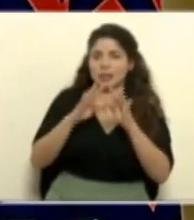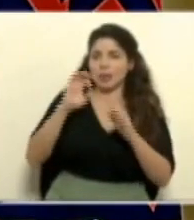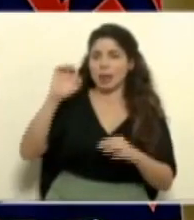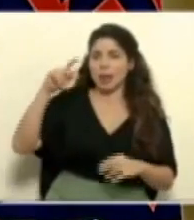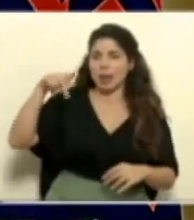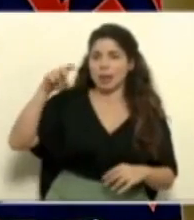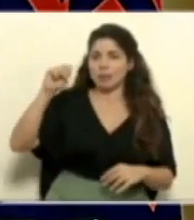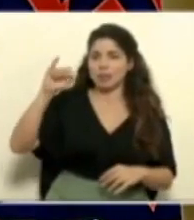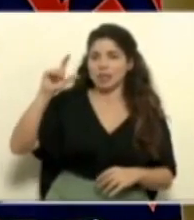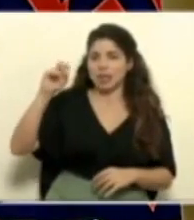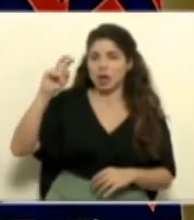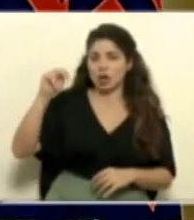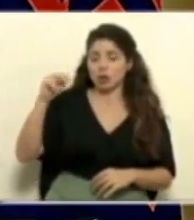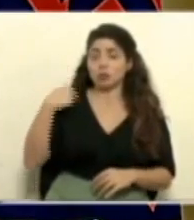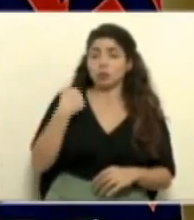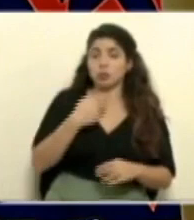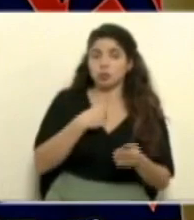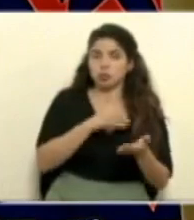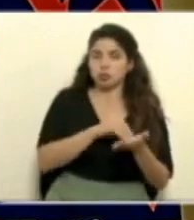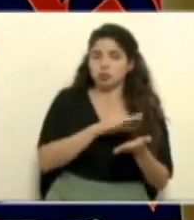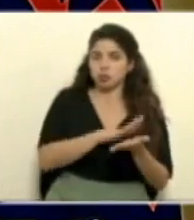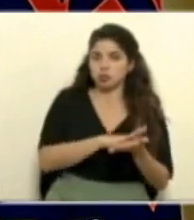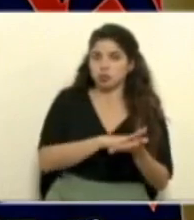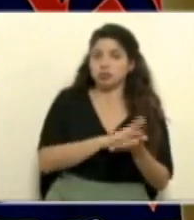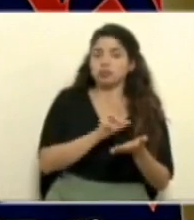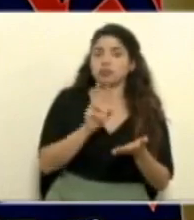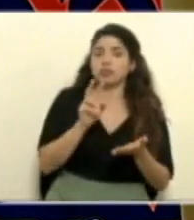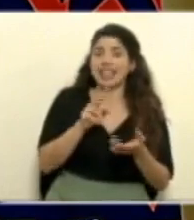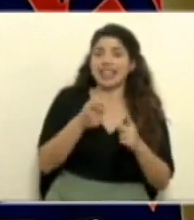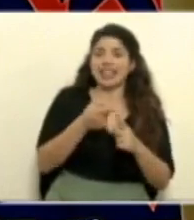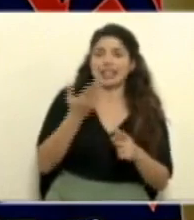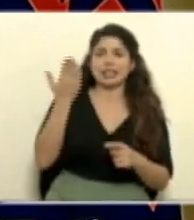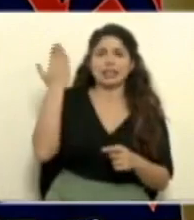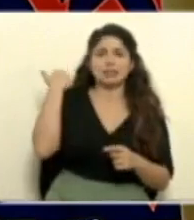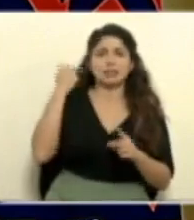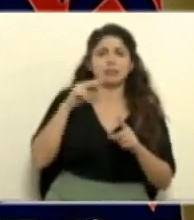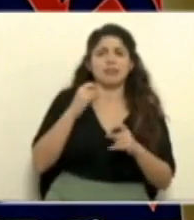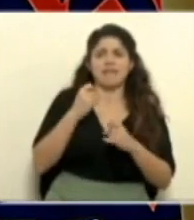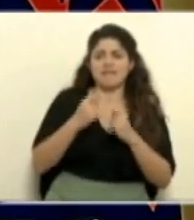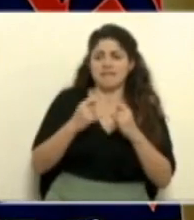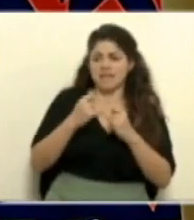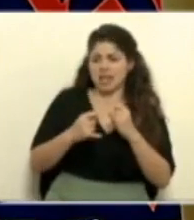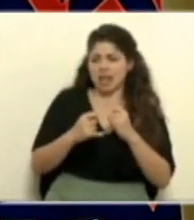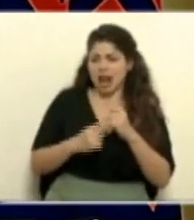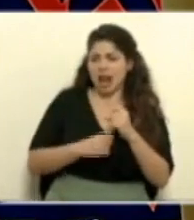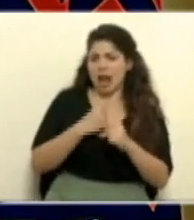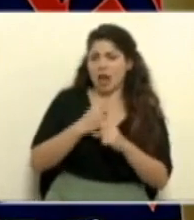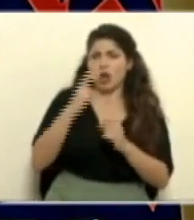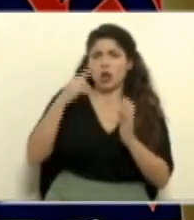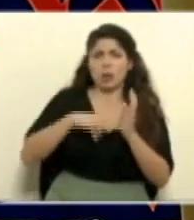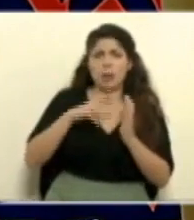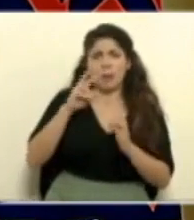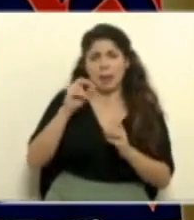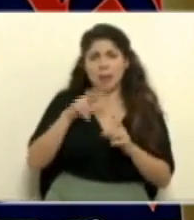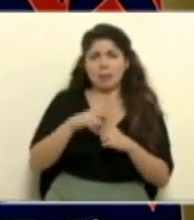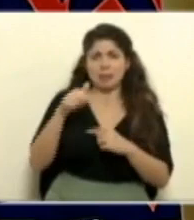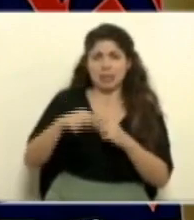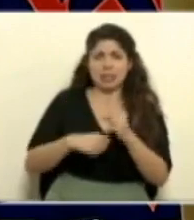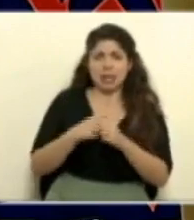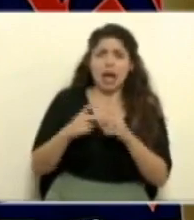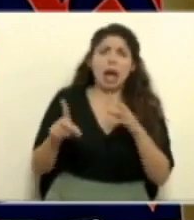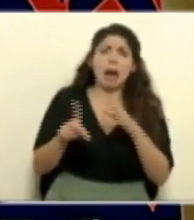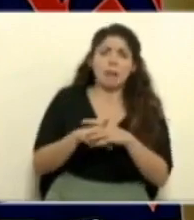nosotros documentamos la circulación de esa variante desde principios finales del año 2020 principios de este año